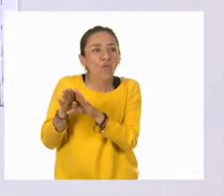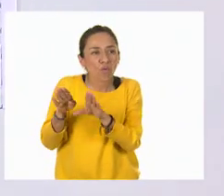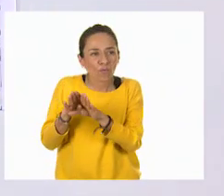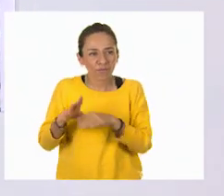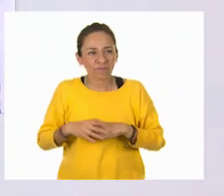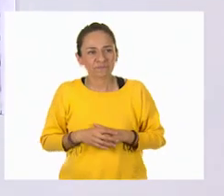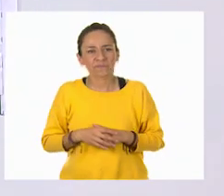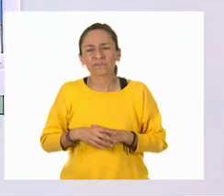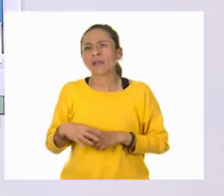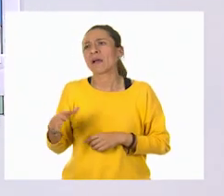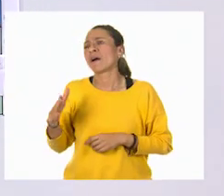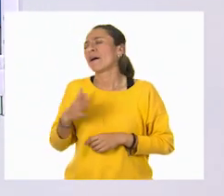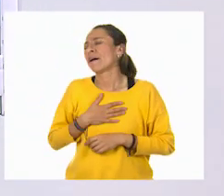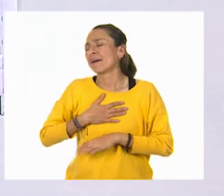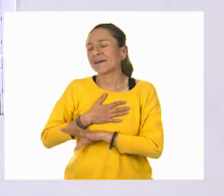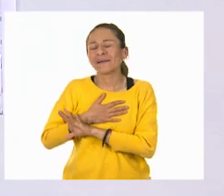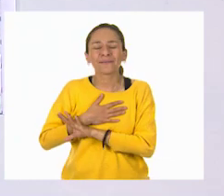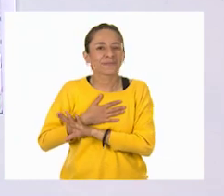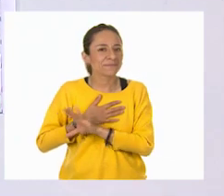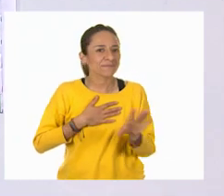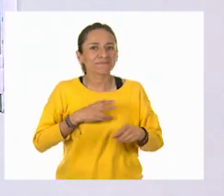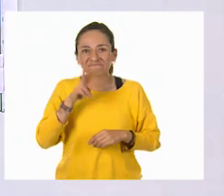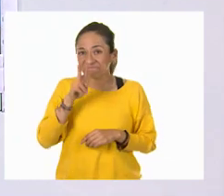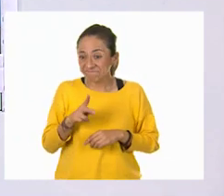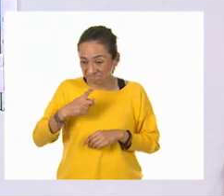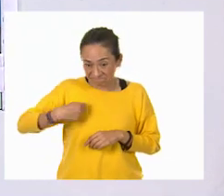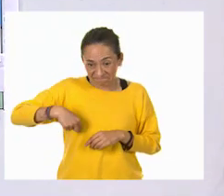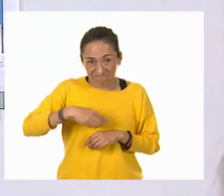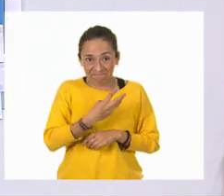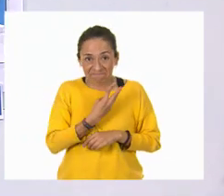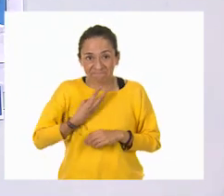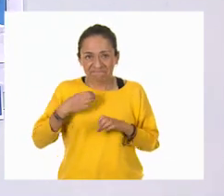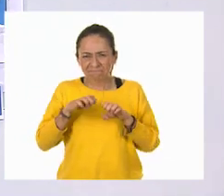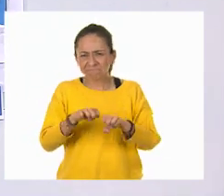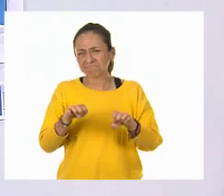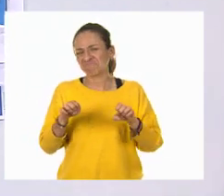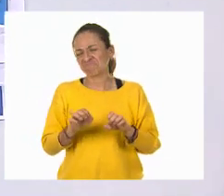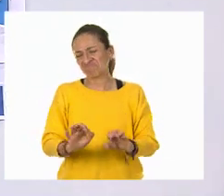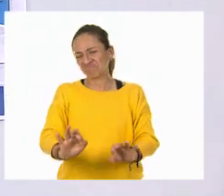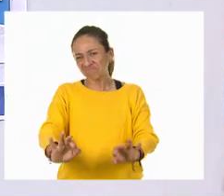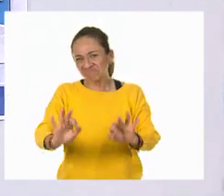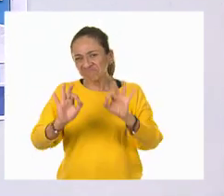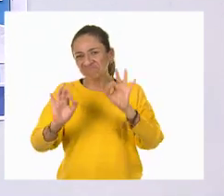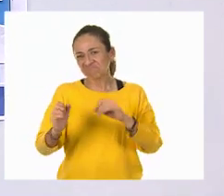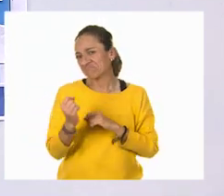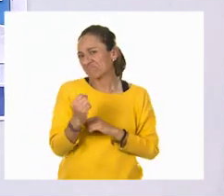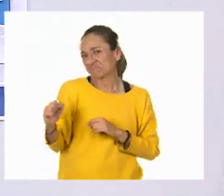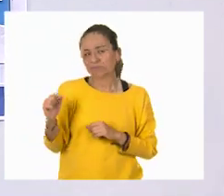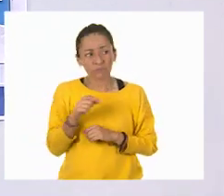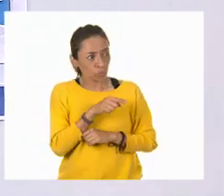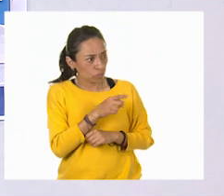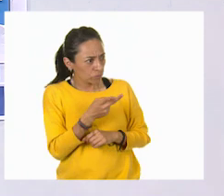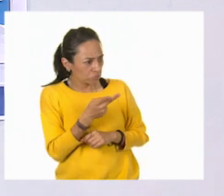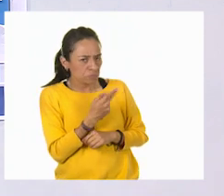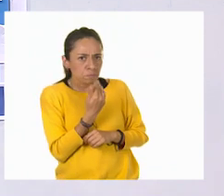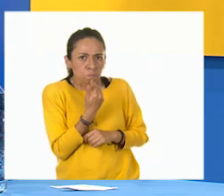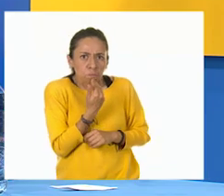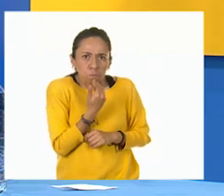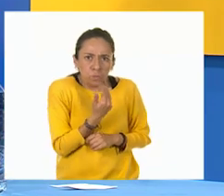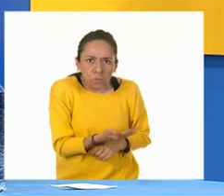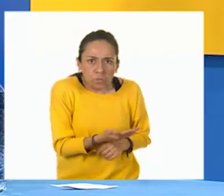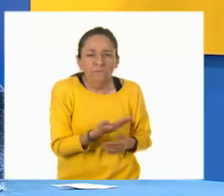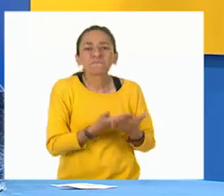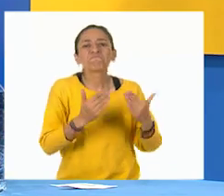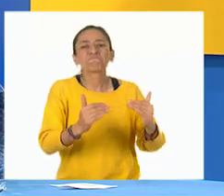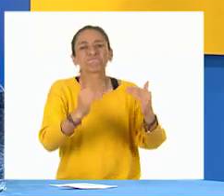¡Ay, no cabe duda que somos un gran equipo! ¡Lo hicieron muy bien! Ahora vamos con la